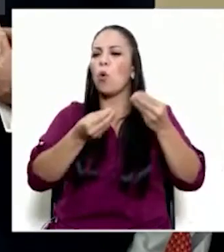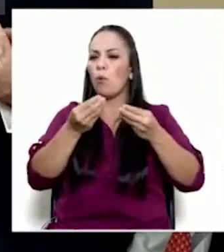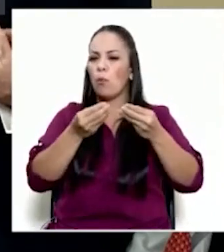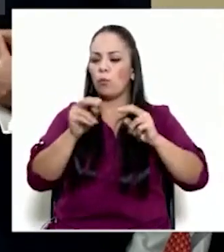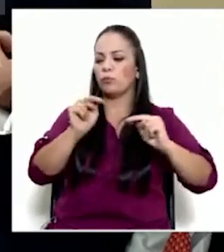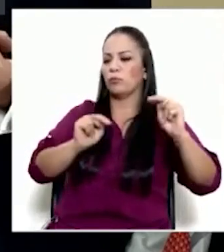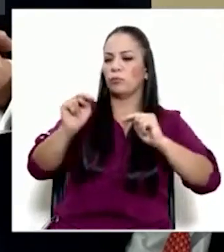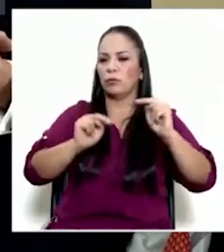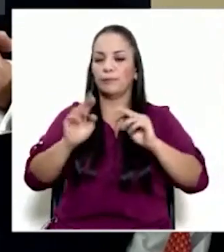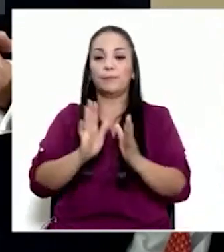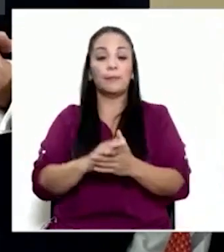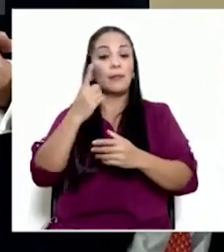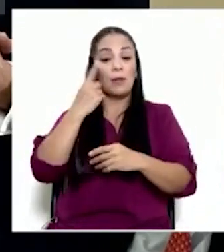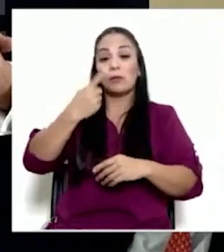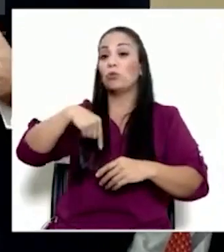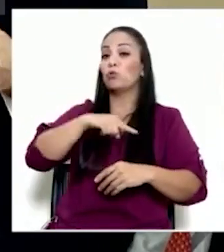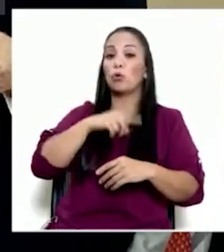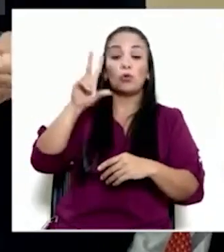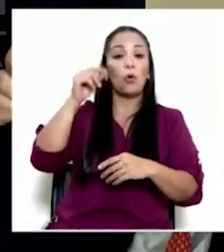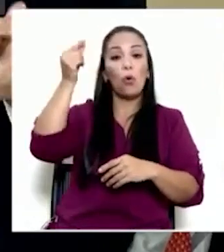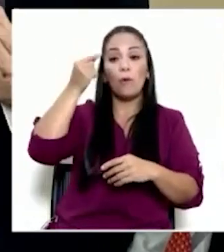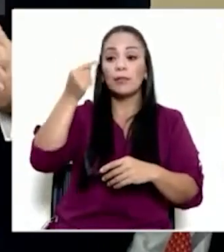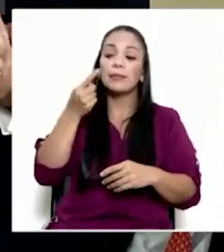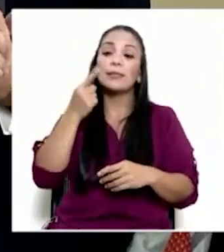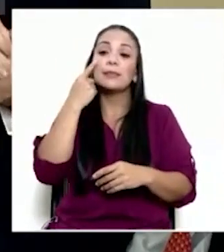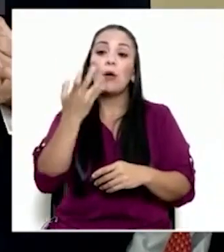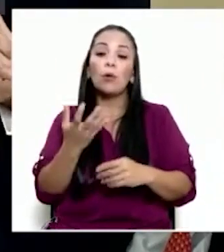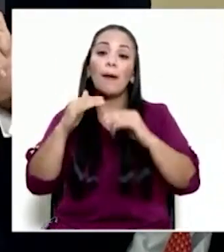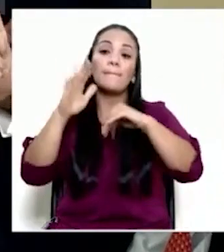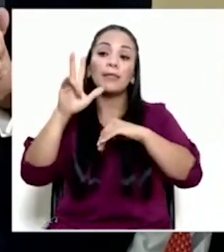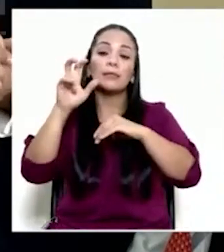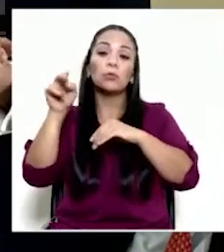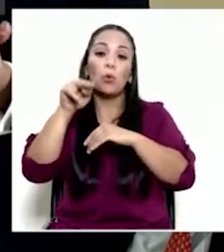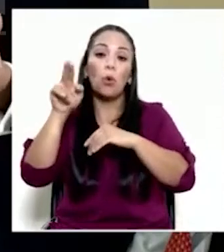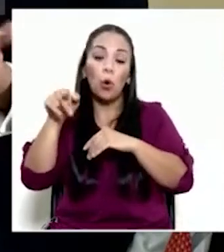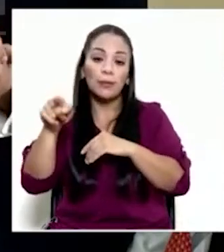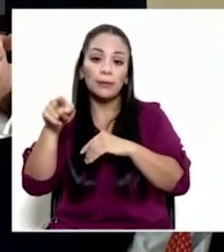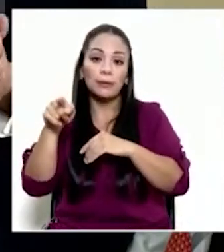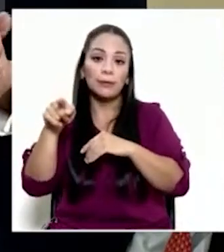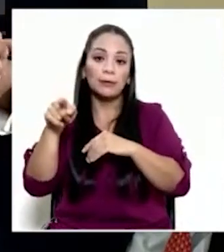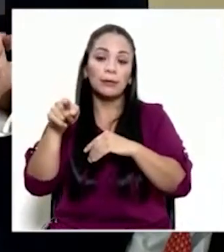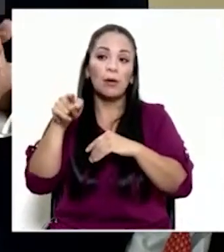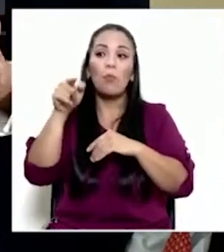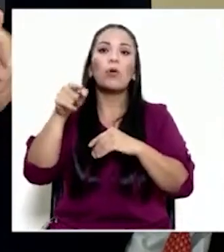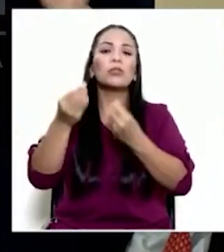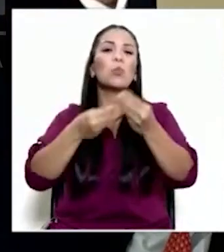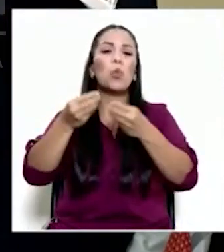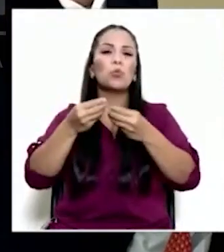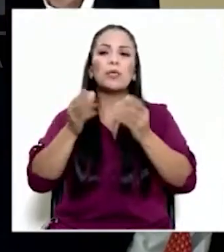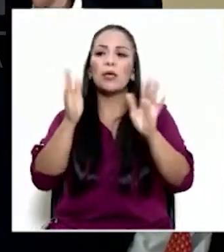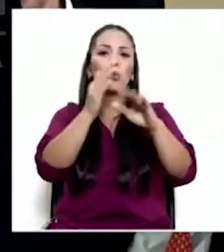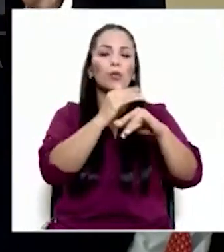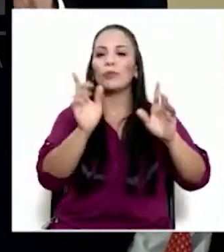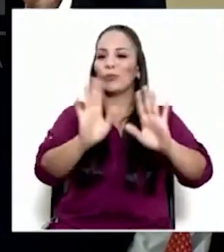Nosotros no somos un gobierno que va a decir, la cebolla no puede costar más de 300 pesos porque eso lo que hace es crear desabasto. Lo